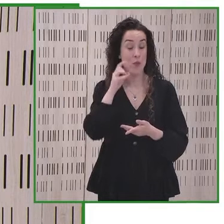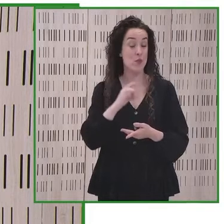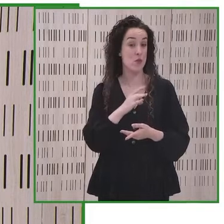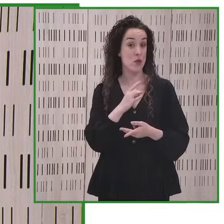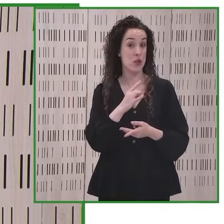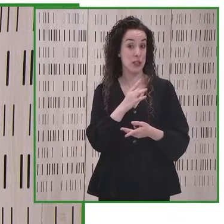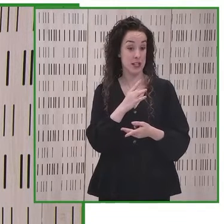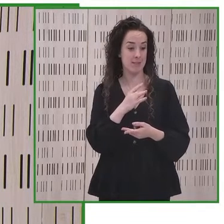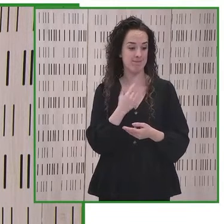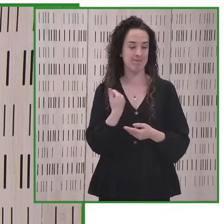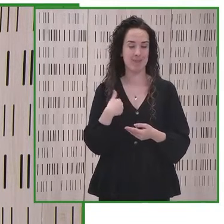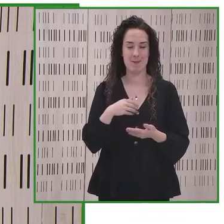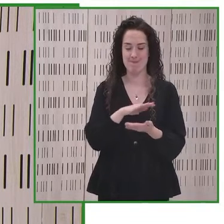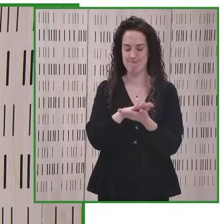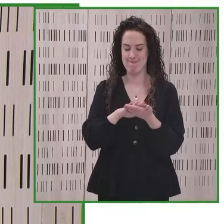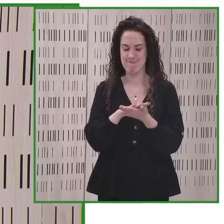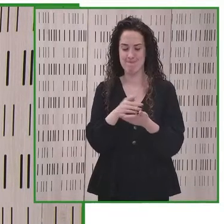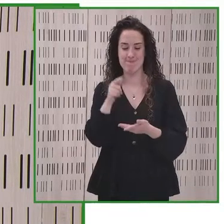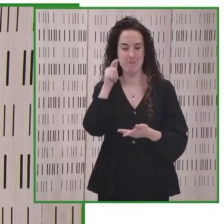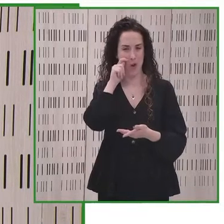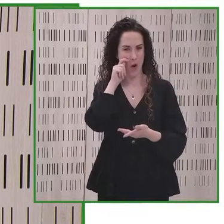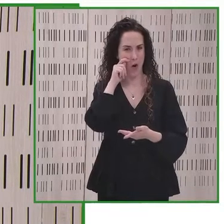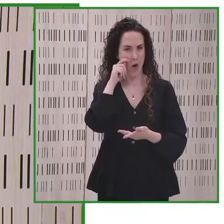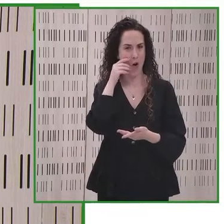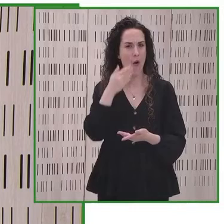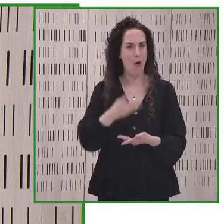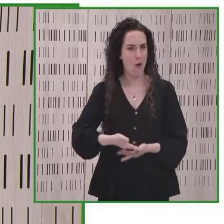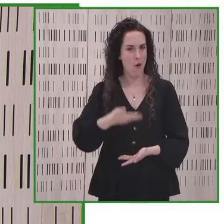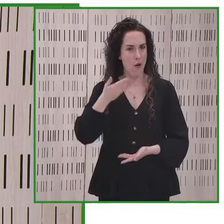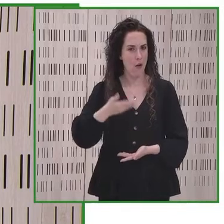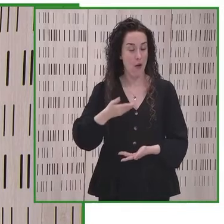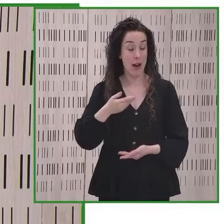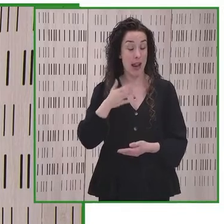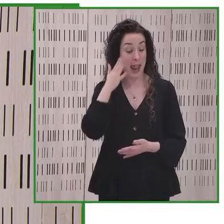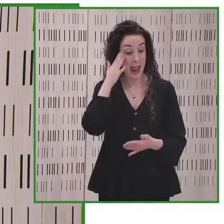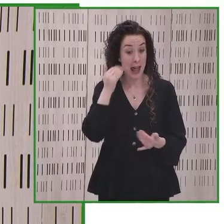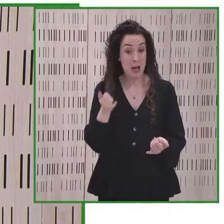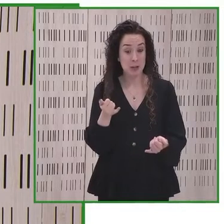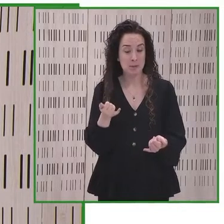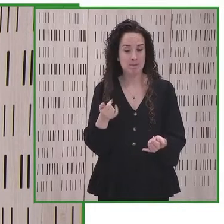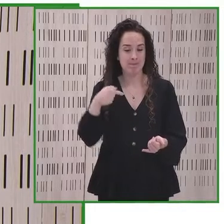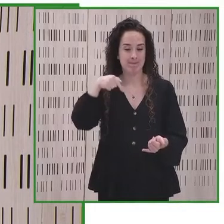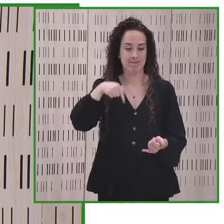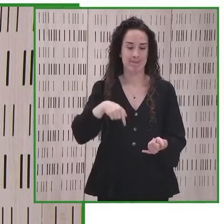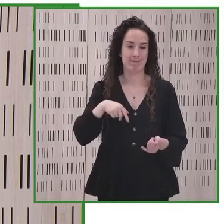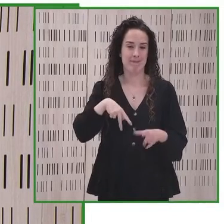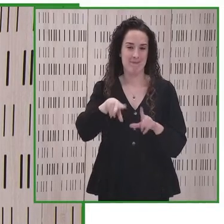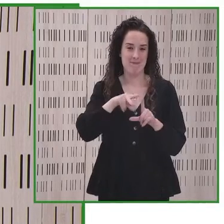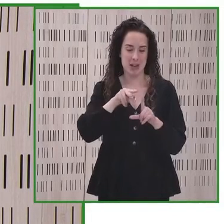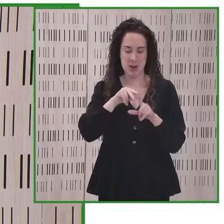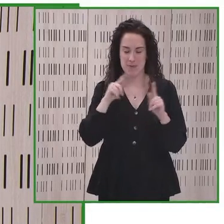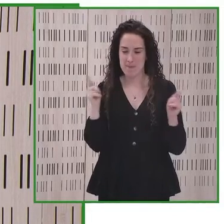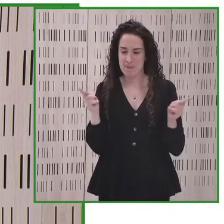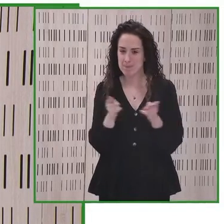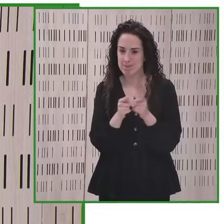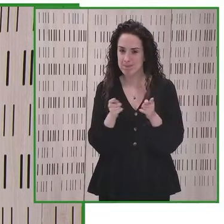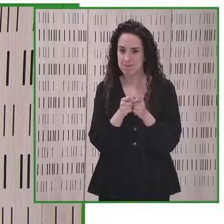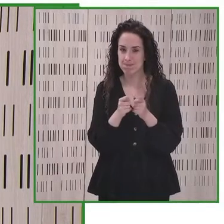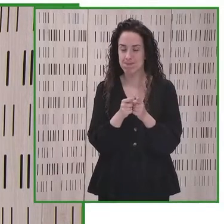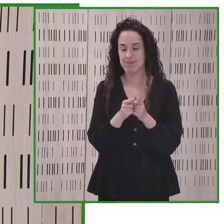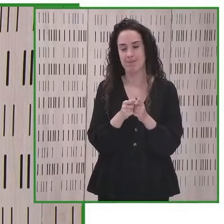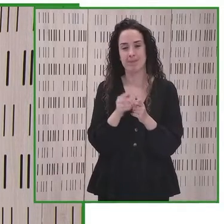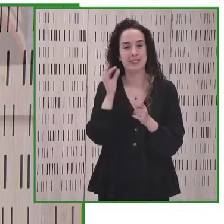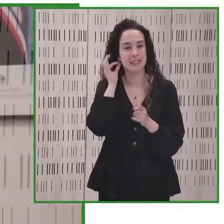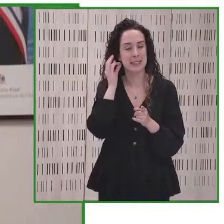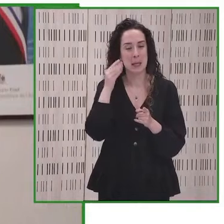del turismo y la importancia que tiene así que aquí nos acompaña un breve video con la señora Beatriz